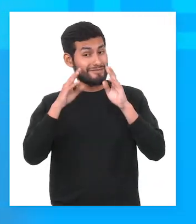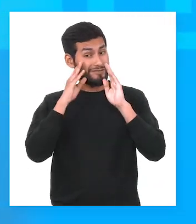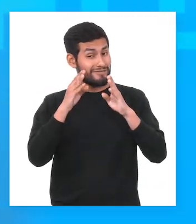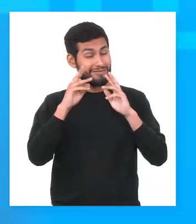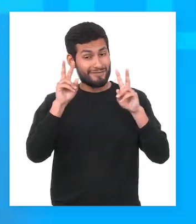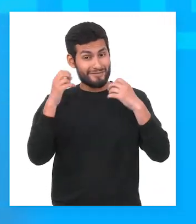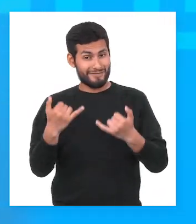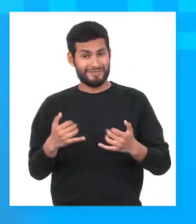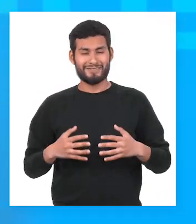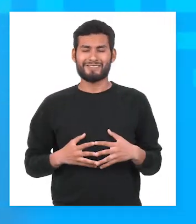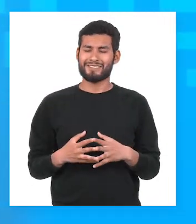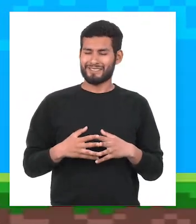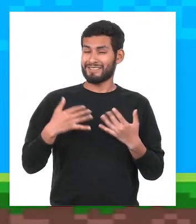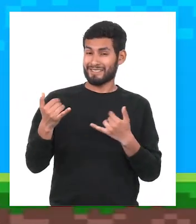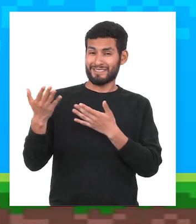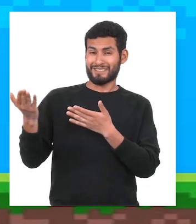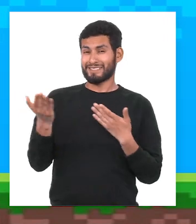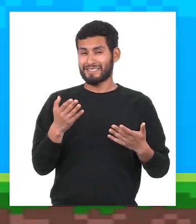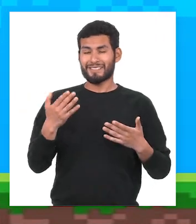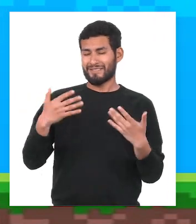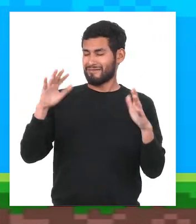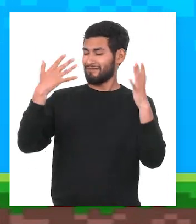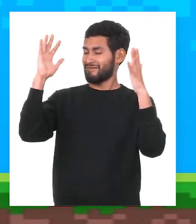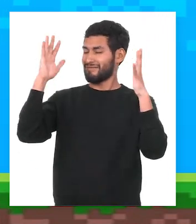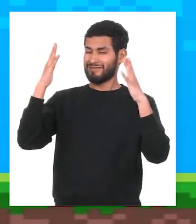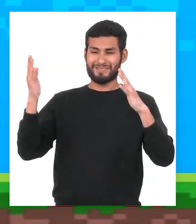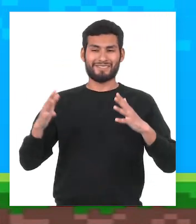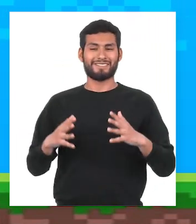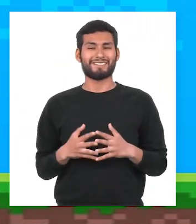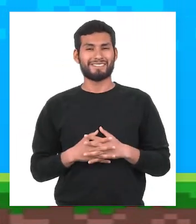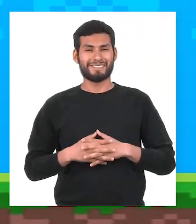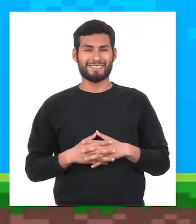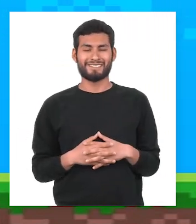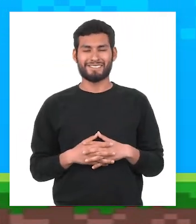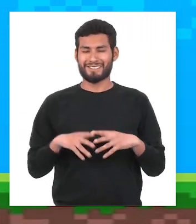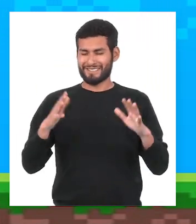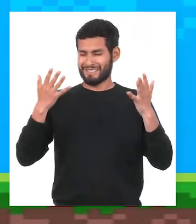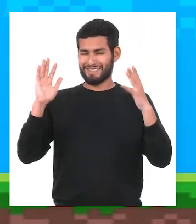que prestamos atención al tema de hoy. Recibámosla con un fuerte aplauso.